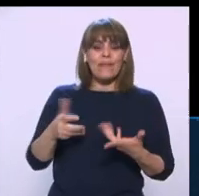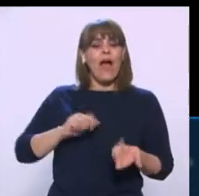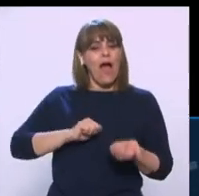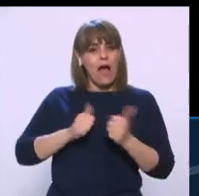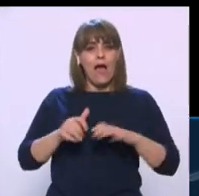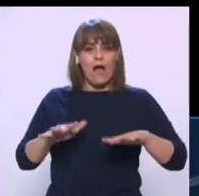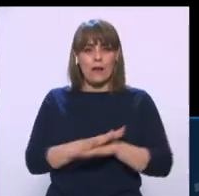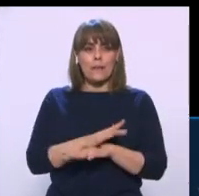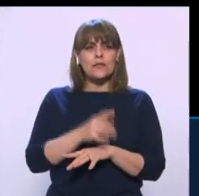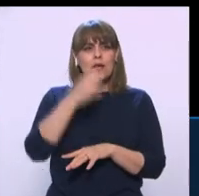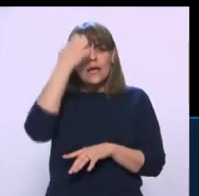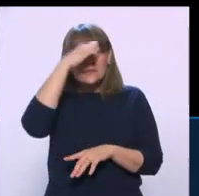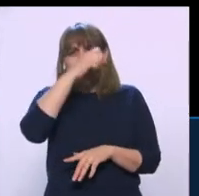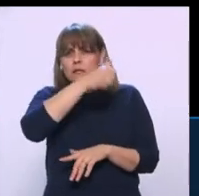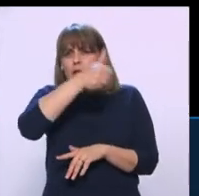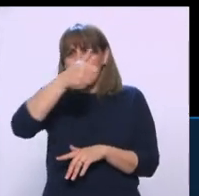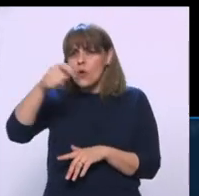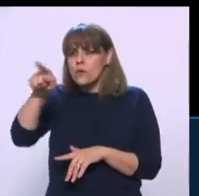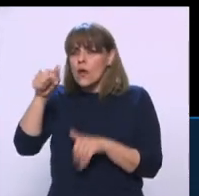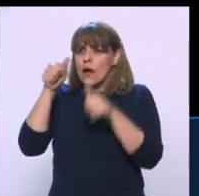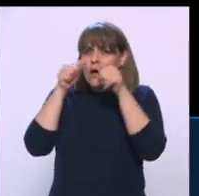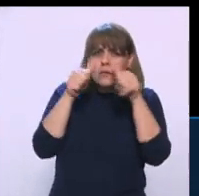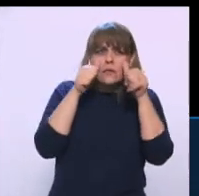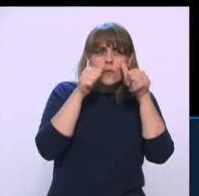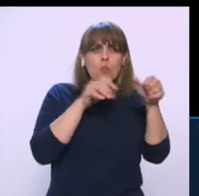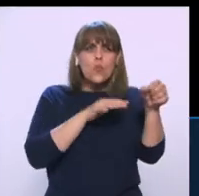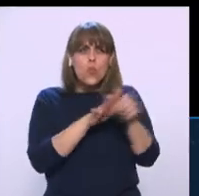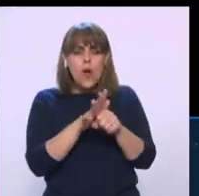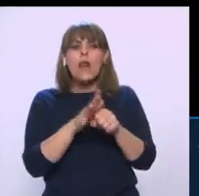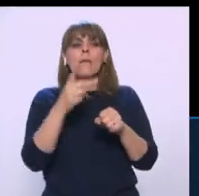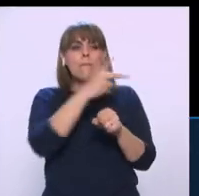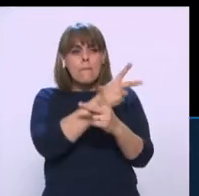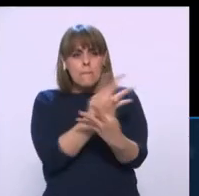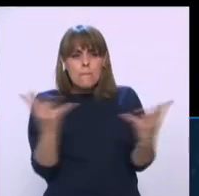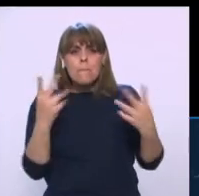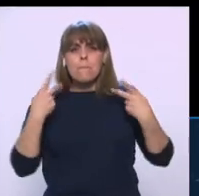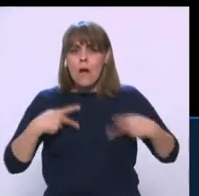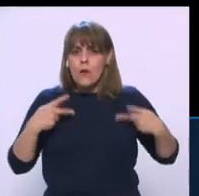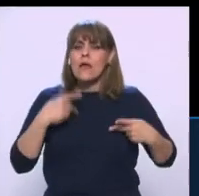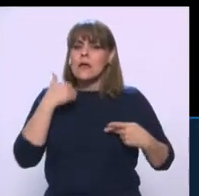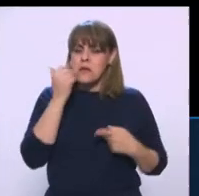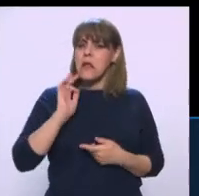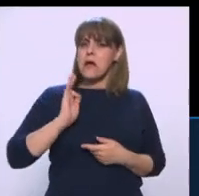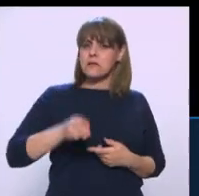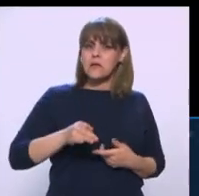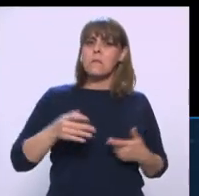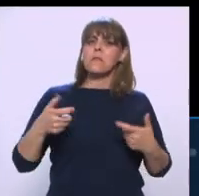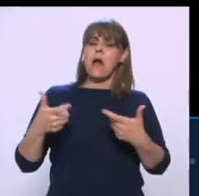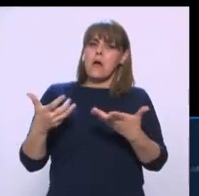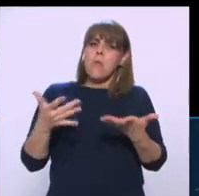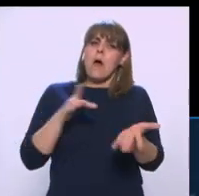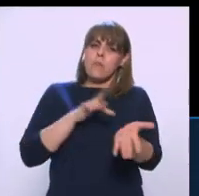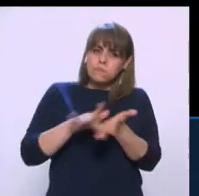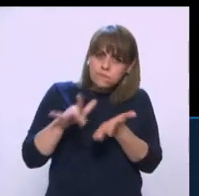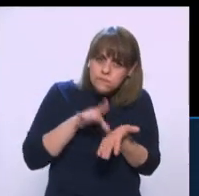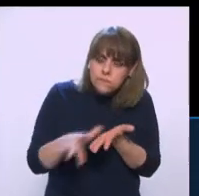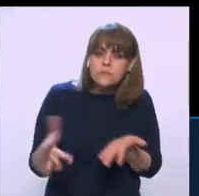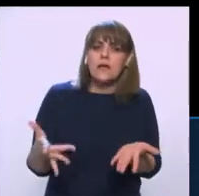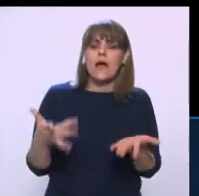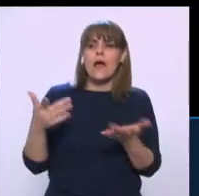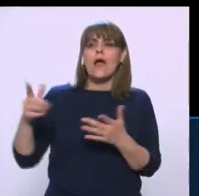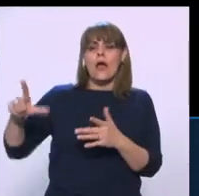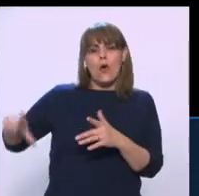expertos. Una sociedad civil también muy participativa y muy dispuesta a colaborar en el legislativo. También muchas ganas de actuar.